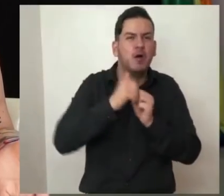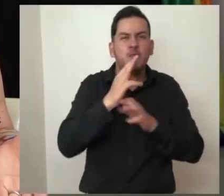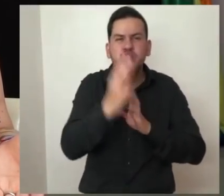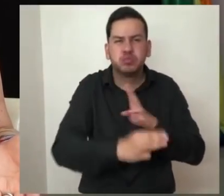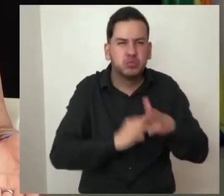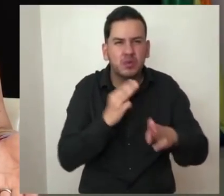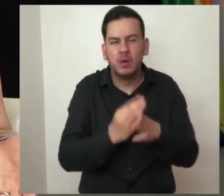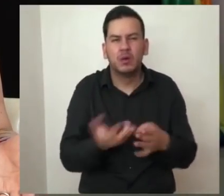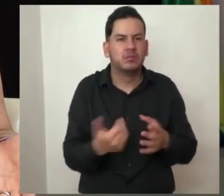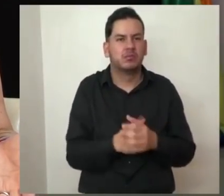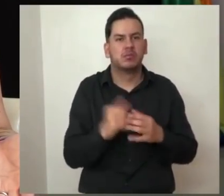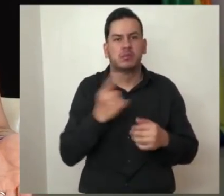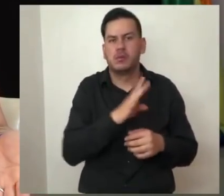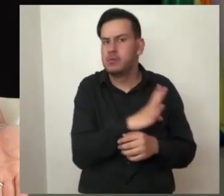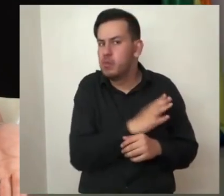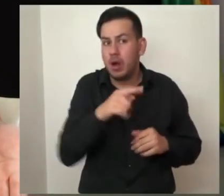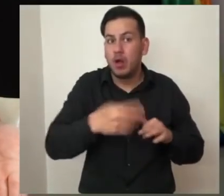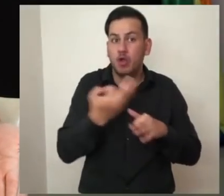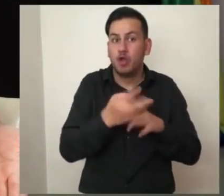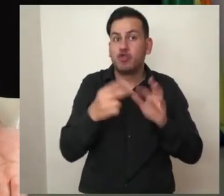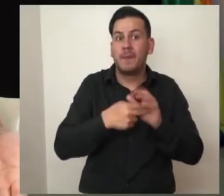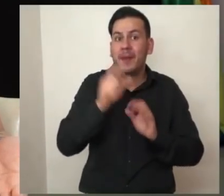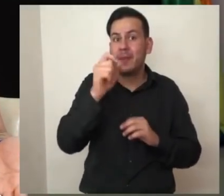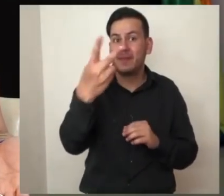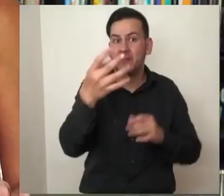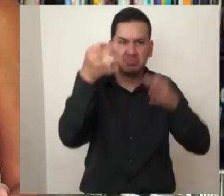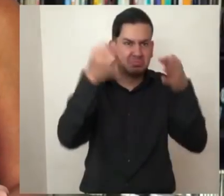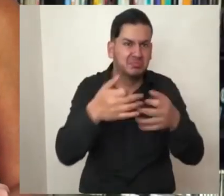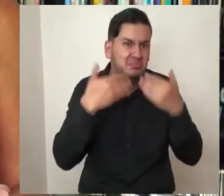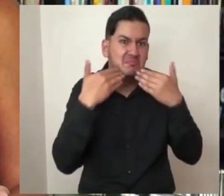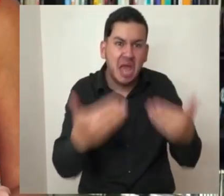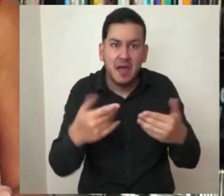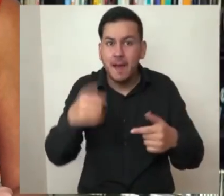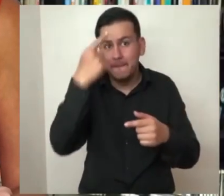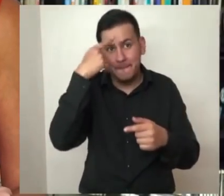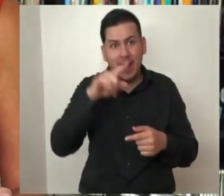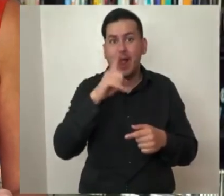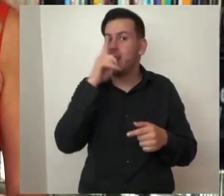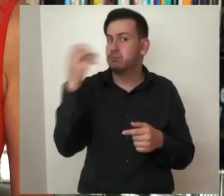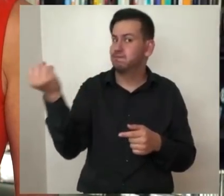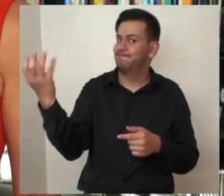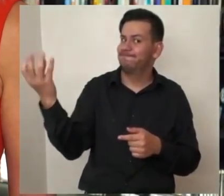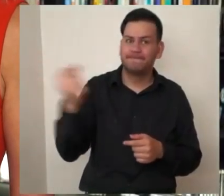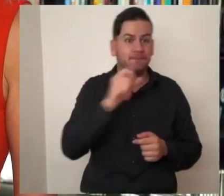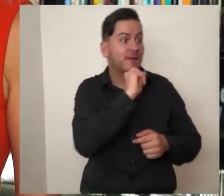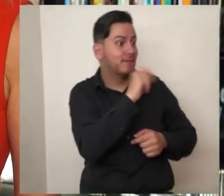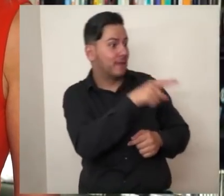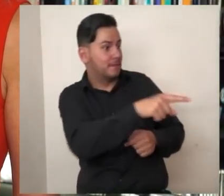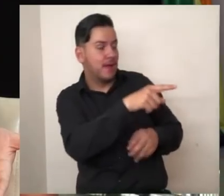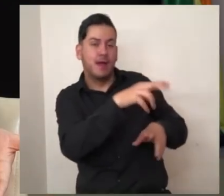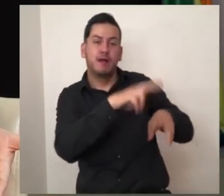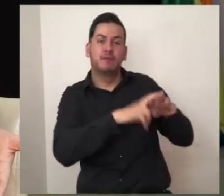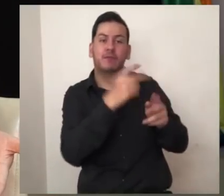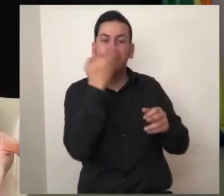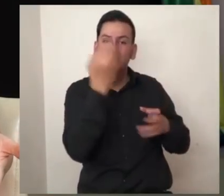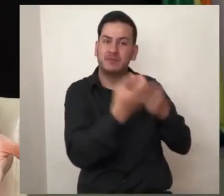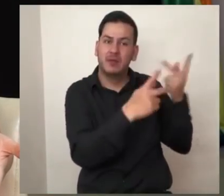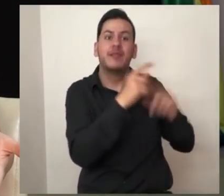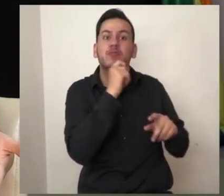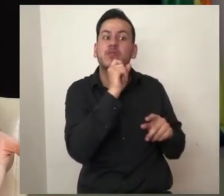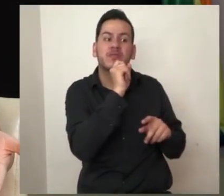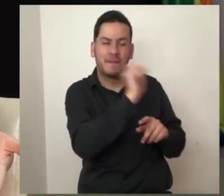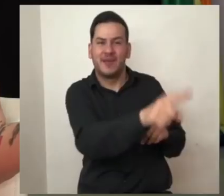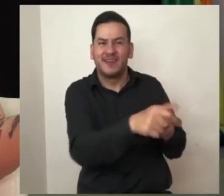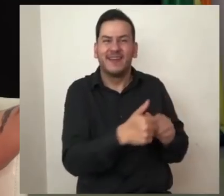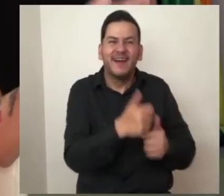pesimistas. Ya van a ver el 2022 va a ser nuestro año y el tuyo también, Damparín y el tuyo también plantita y el